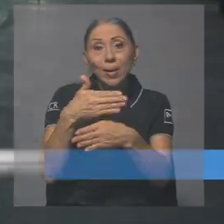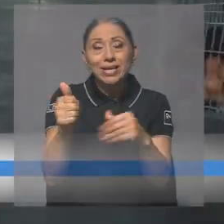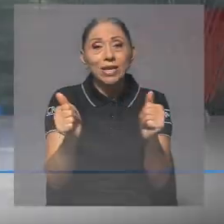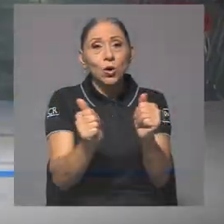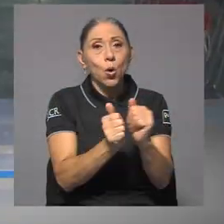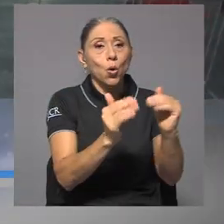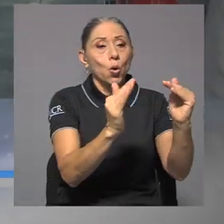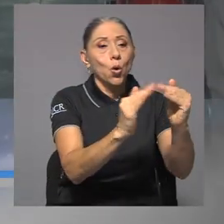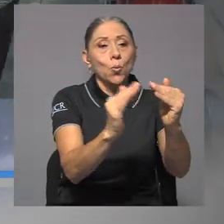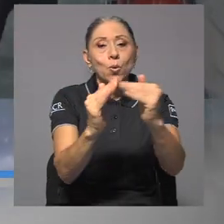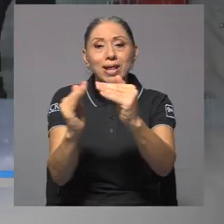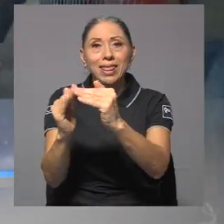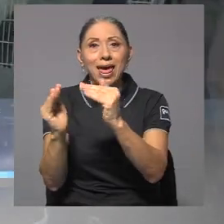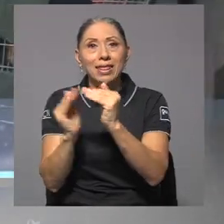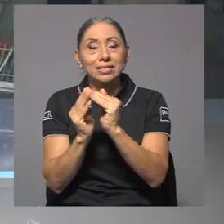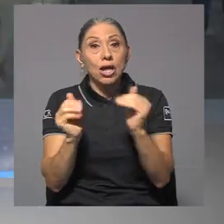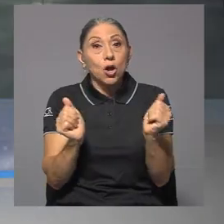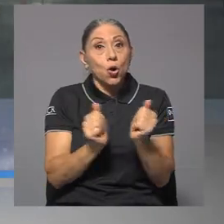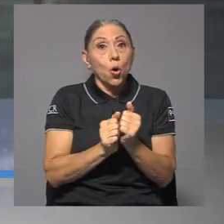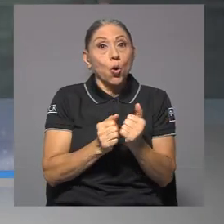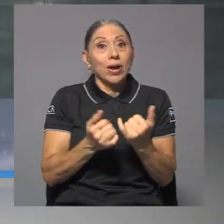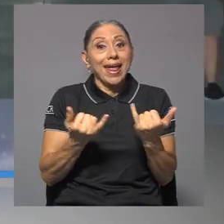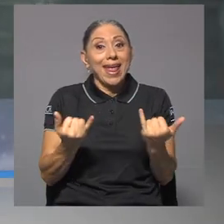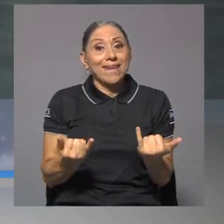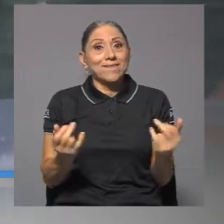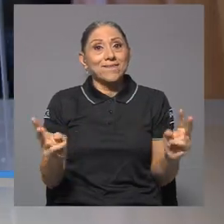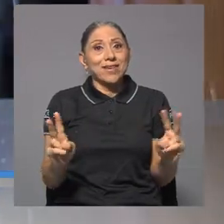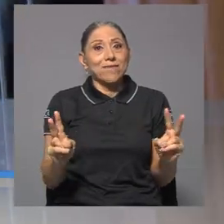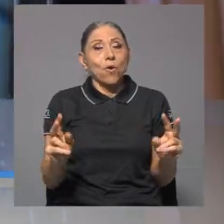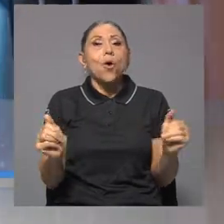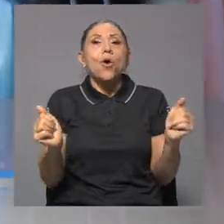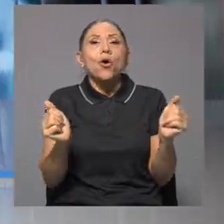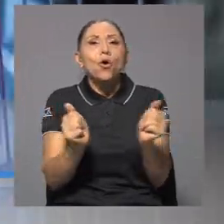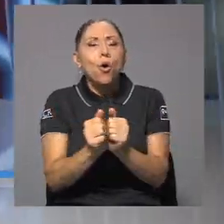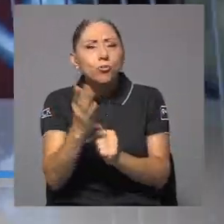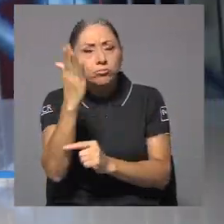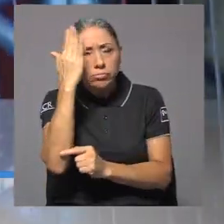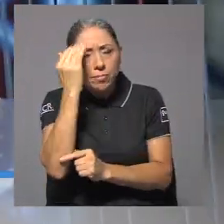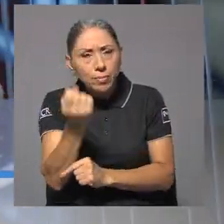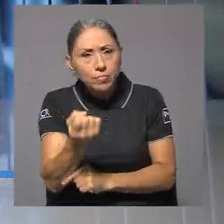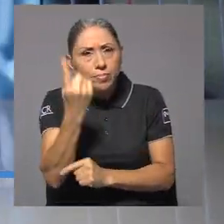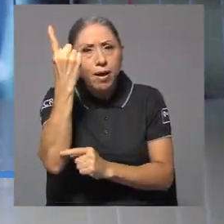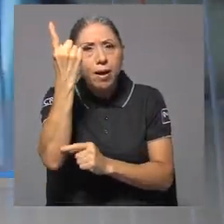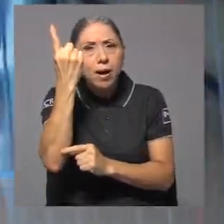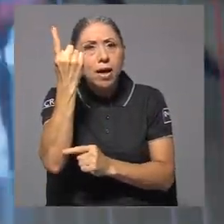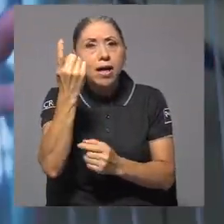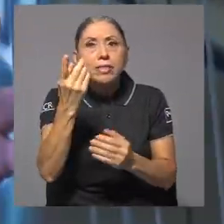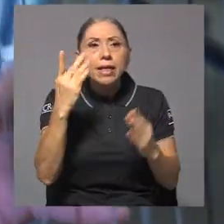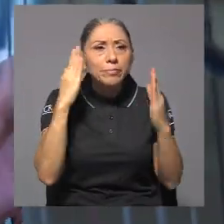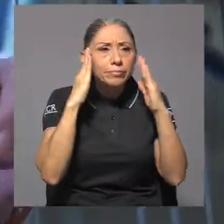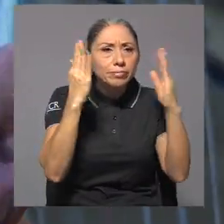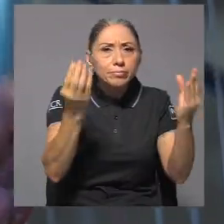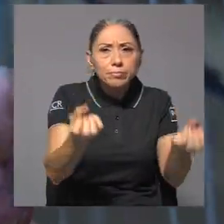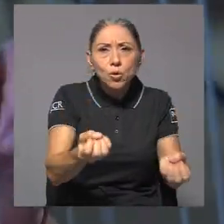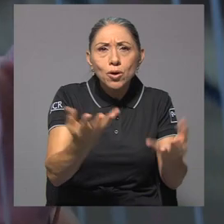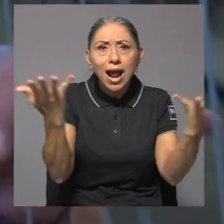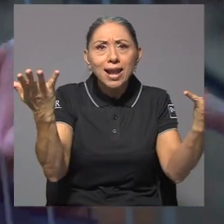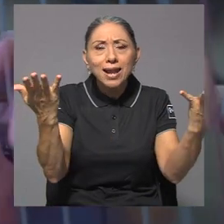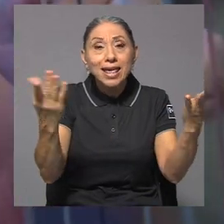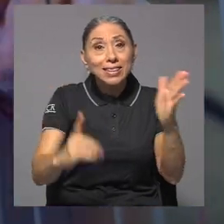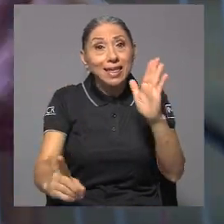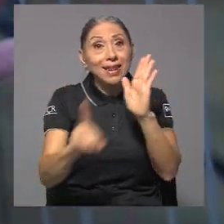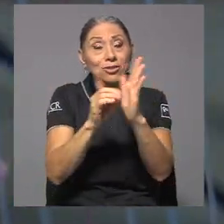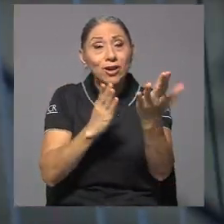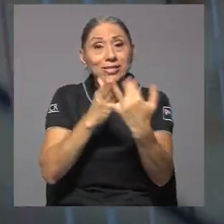Compartir con las comunidades conciertos en vivo, bajo un concepto plural y de promoción del derecho al acceso a la cultura,